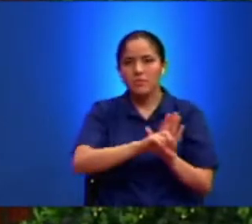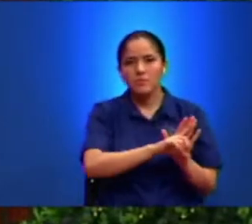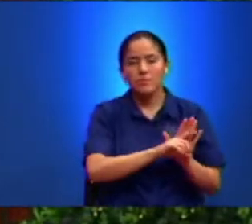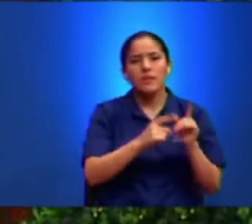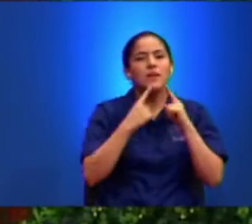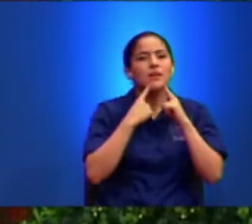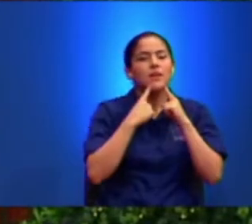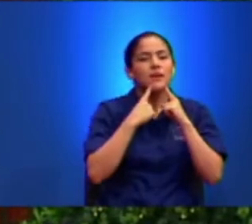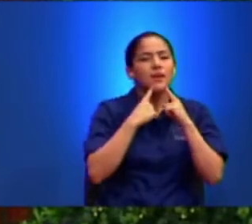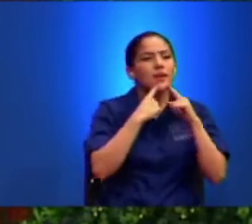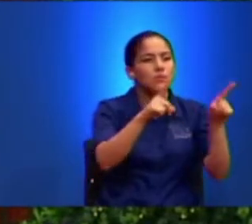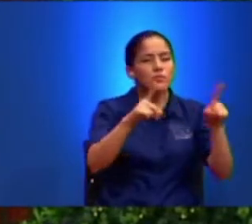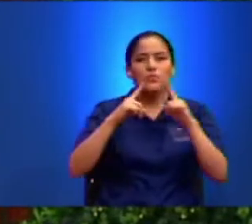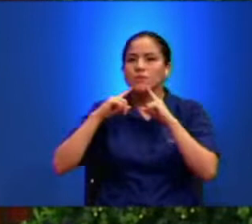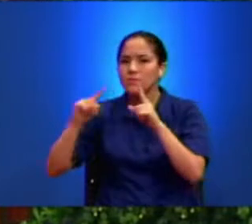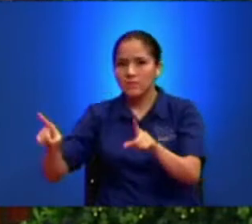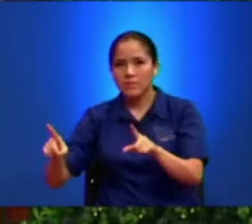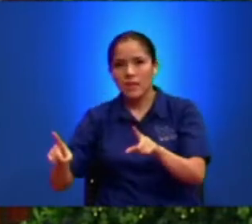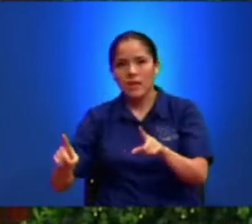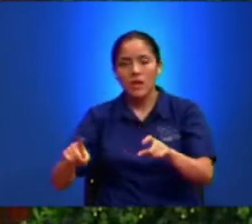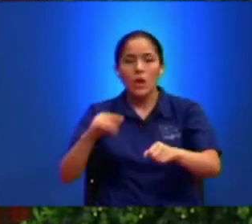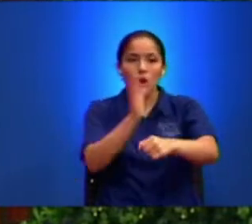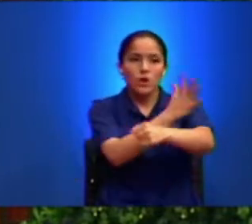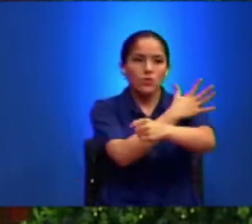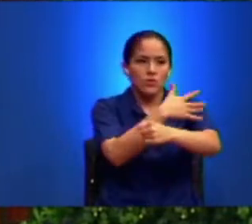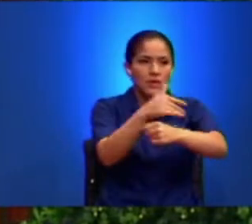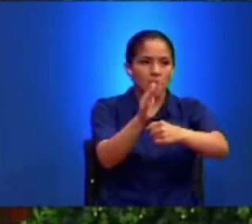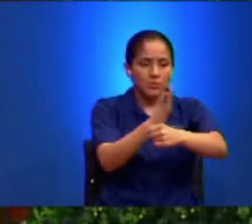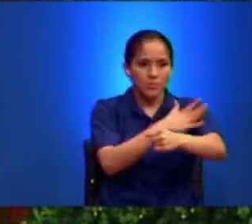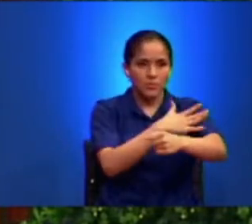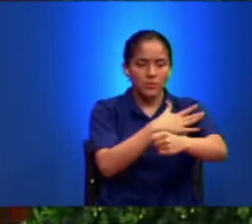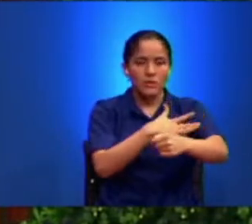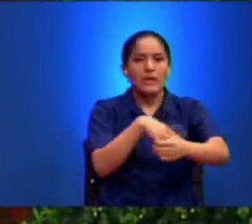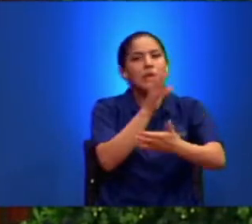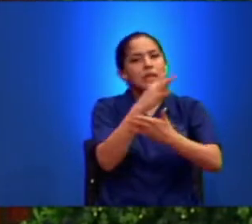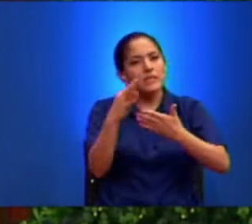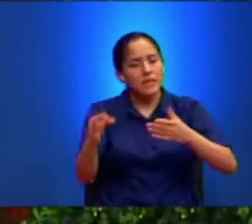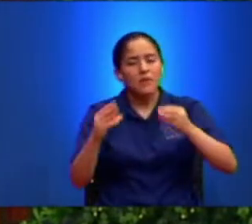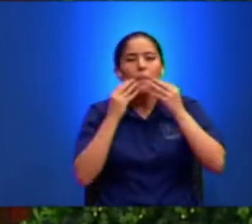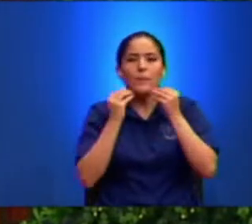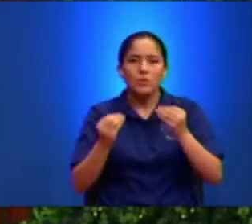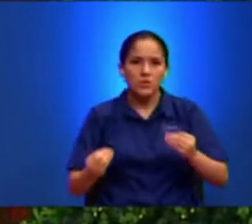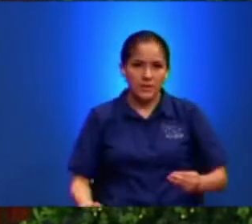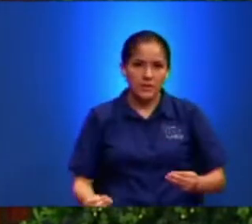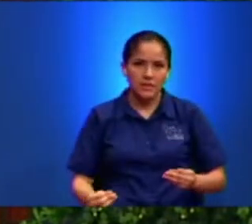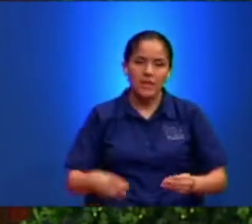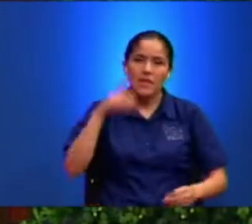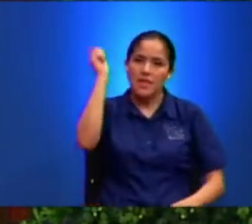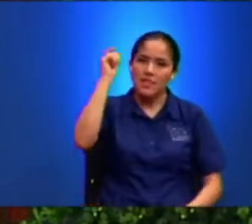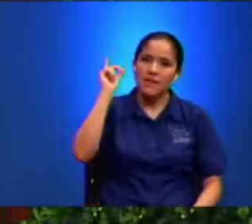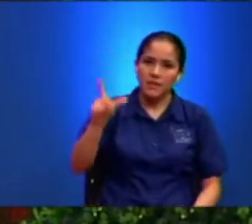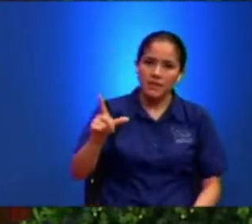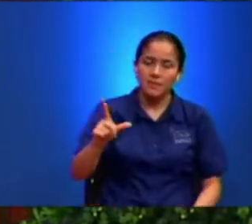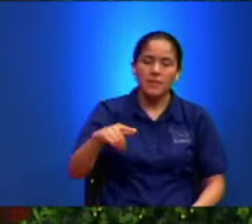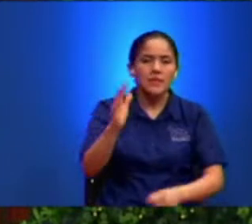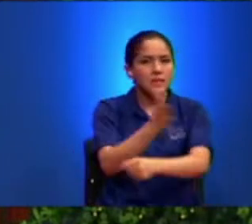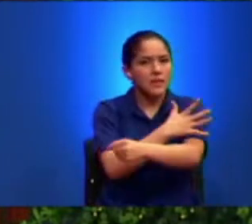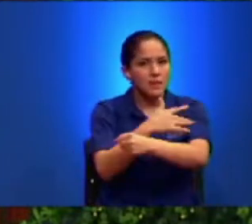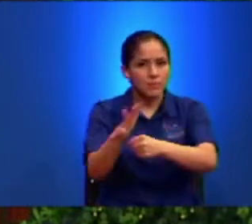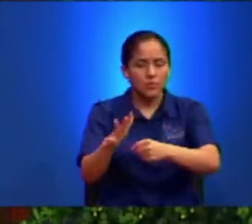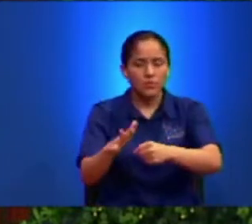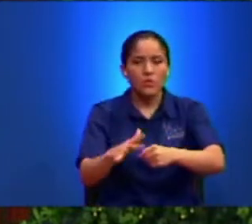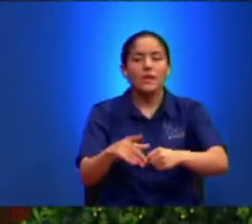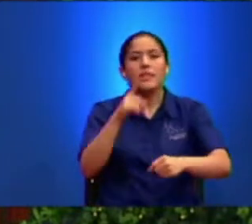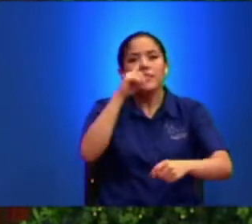Los salmos Dentro de los salmos Escribió Moisés Asaf David Escribieron salmos Ellos lo